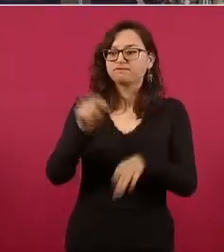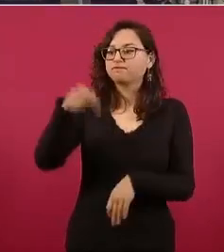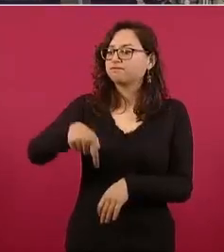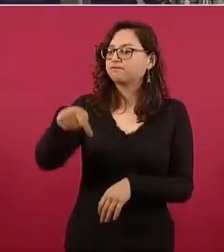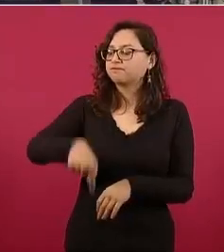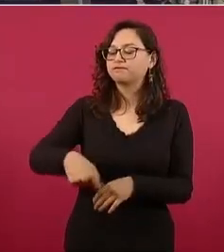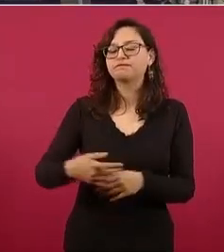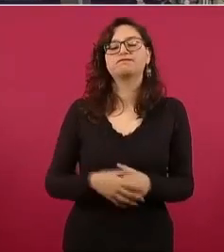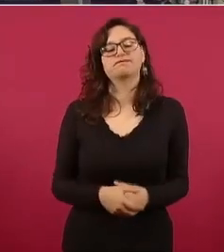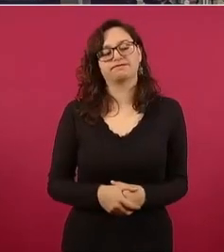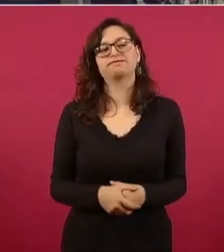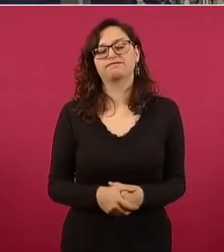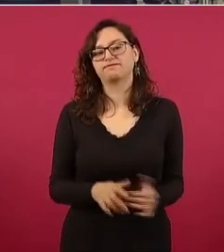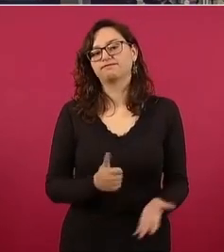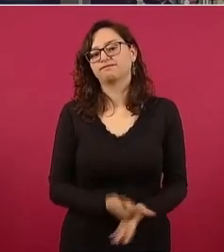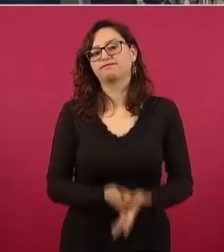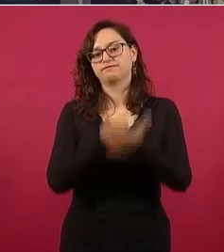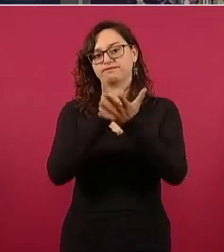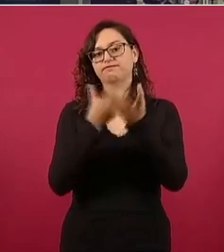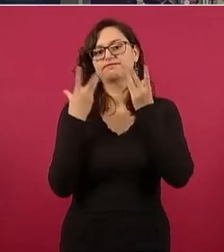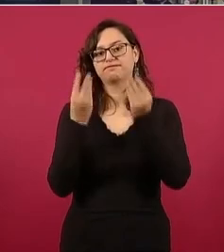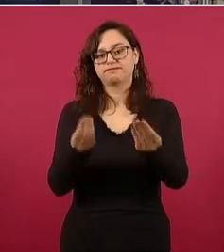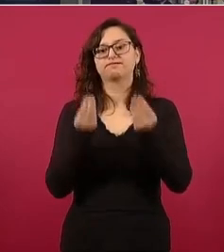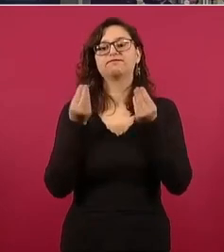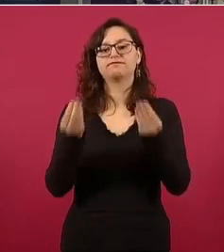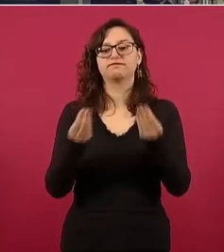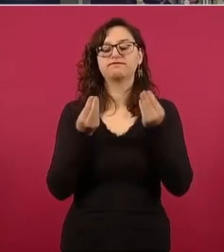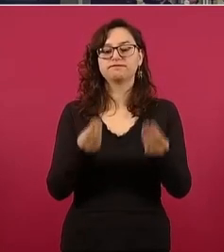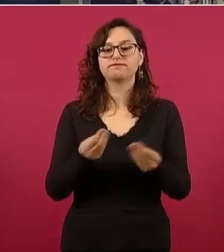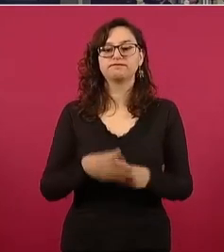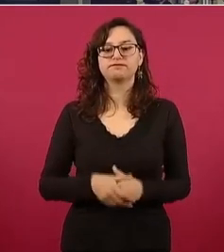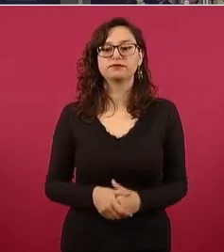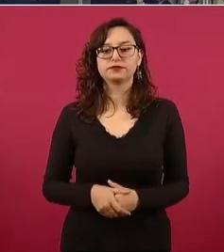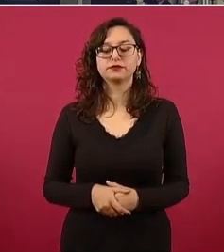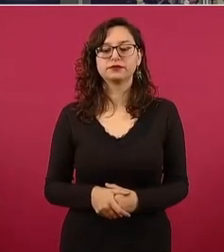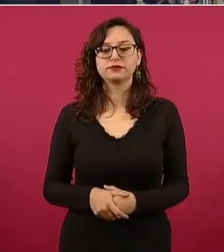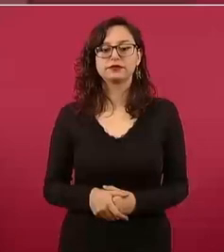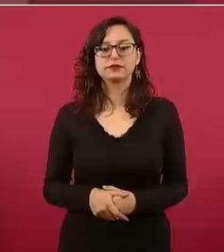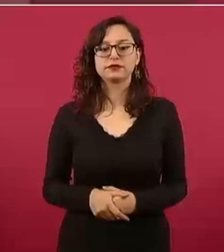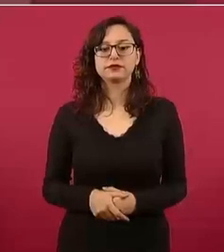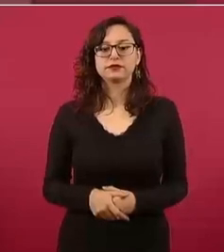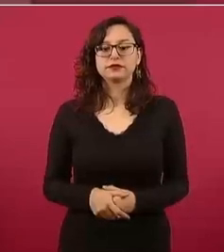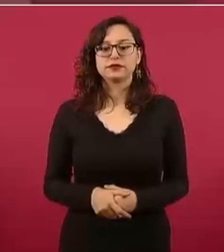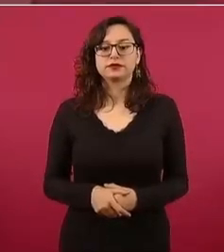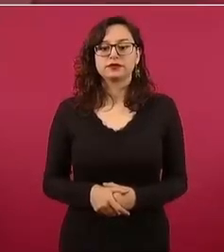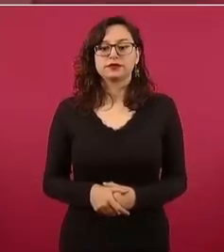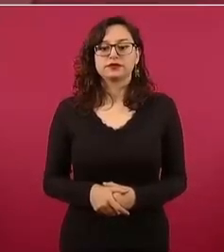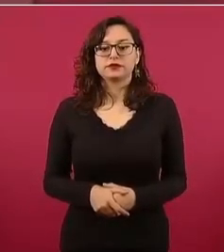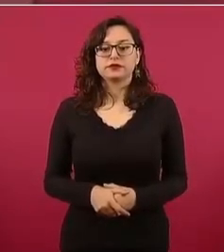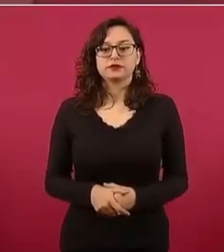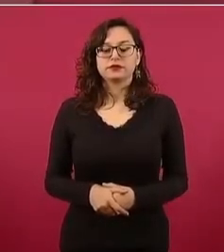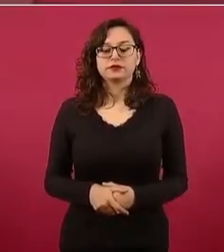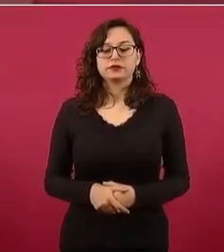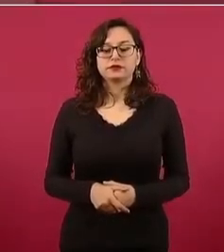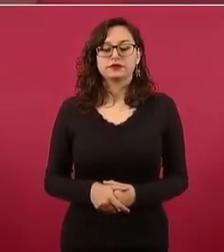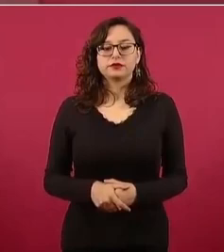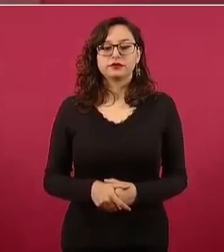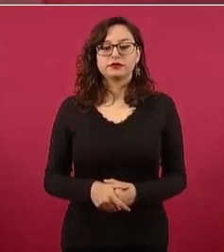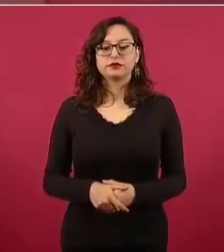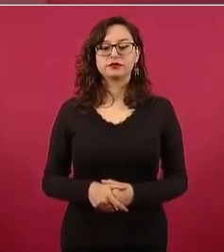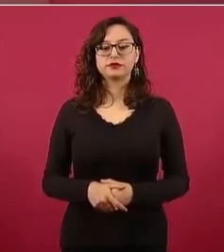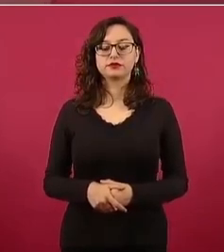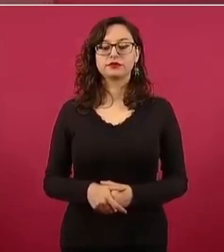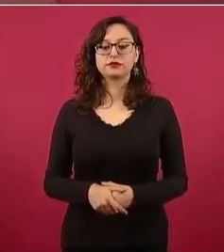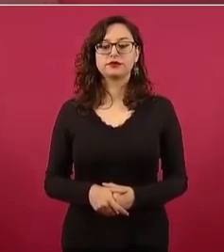los generales y los especialistas. Ya casi estamos al 100